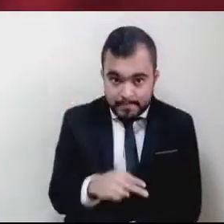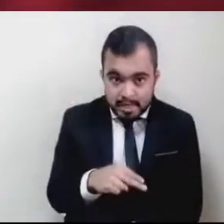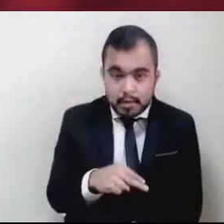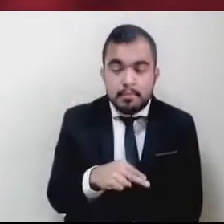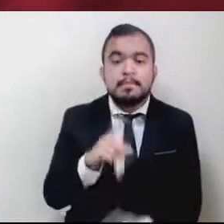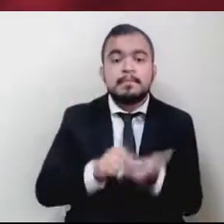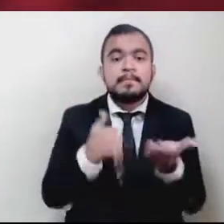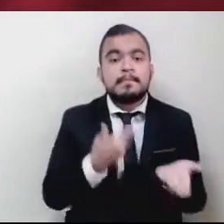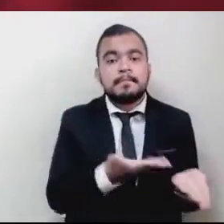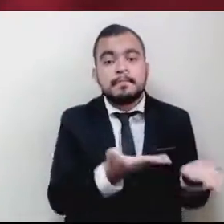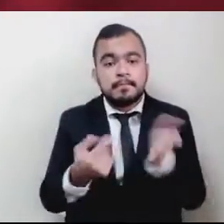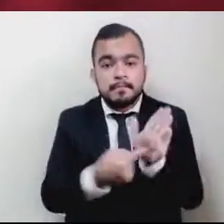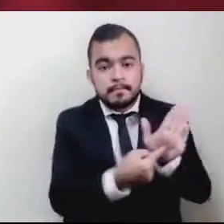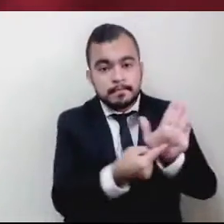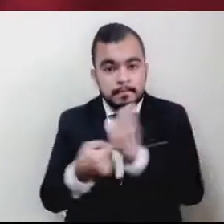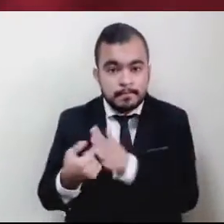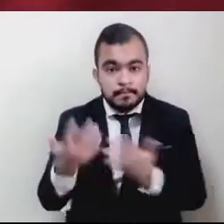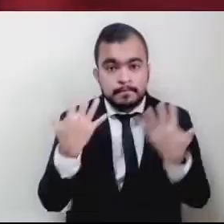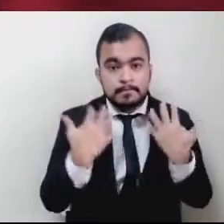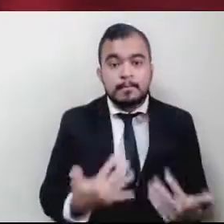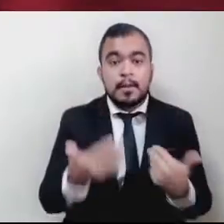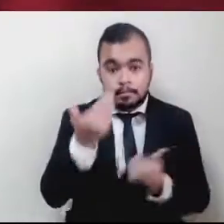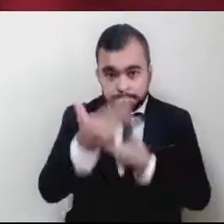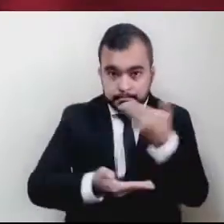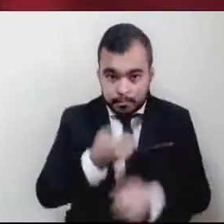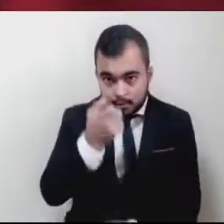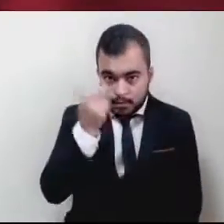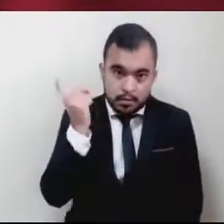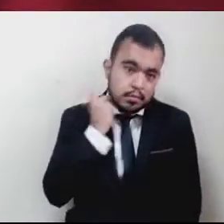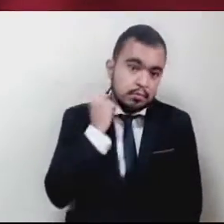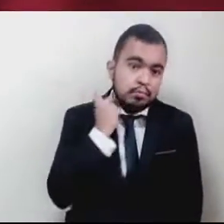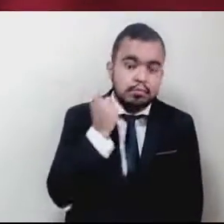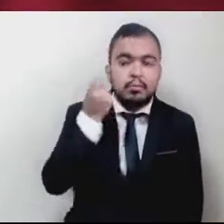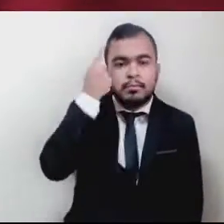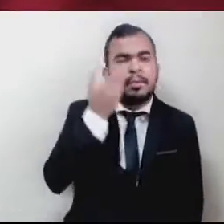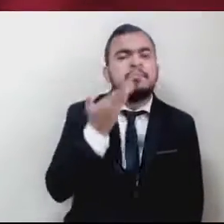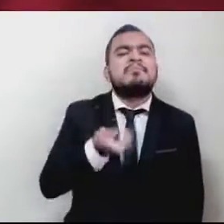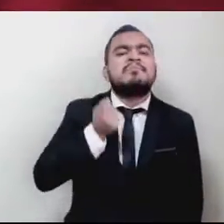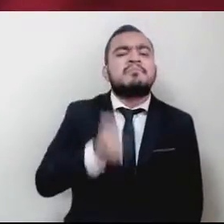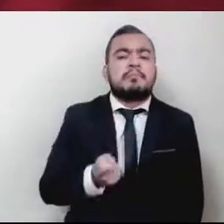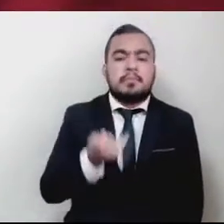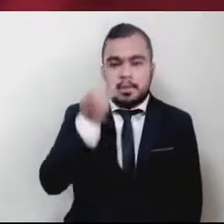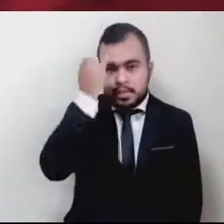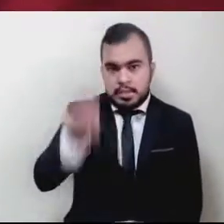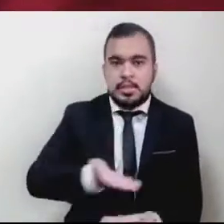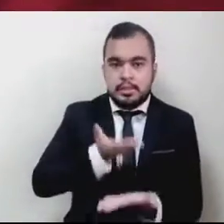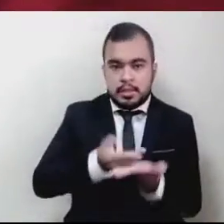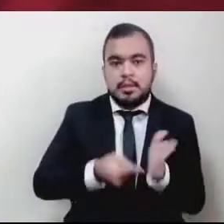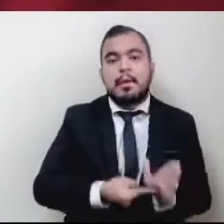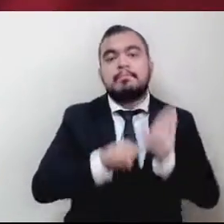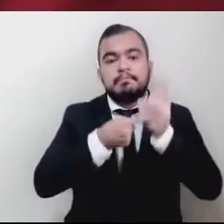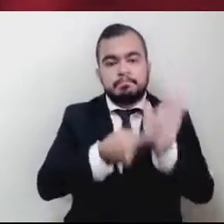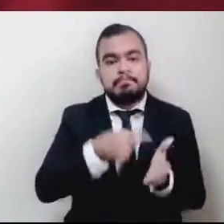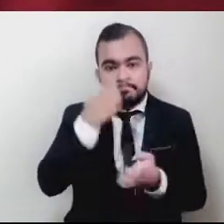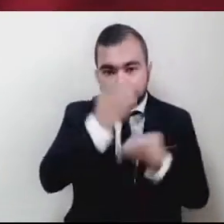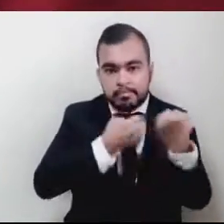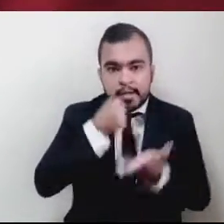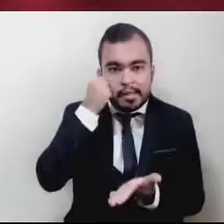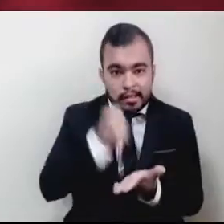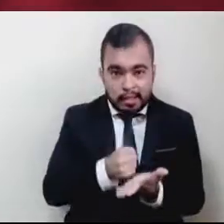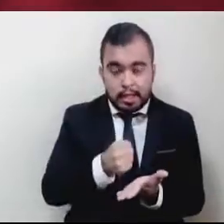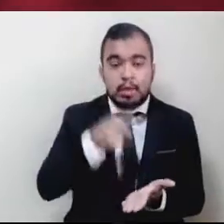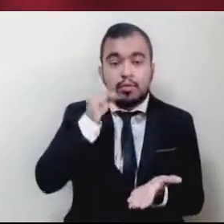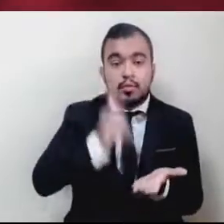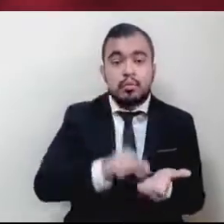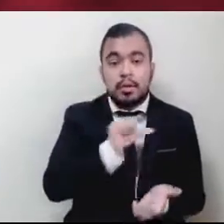consideración de esta honorable legislatura, por su digno conducto, la presente iniciativa de decreto por el cual se autoriza a los